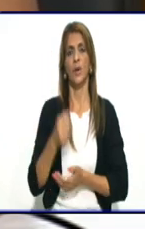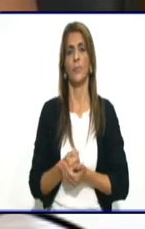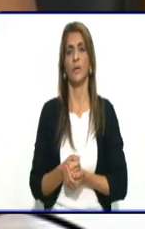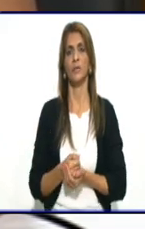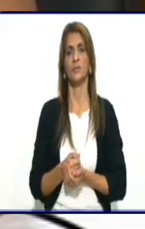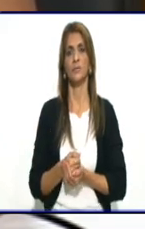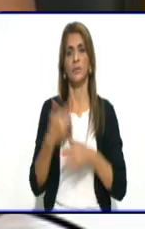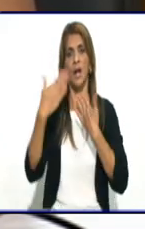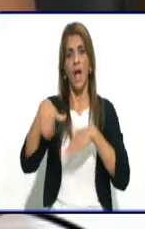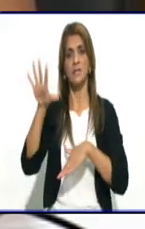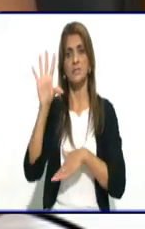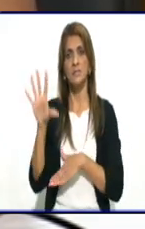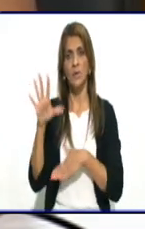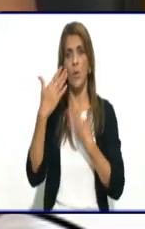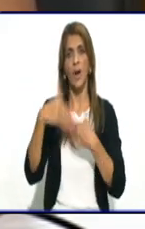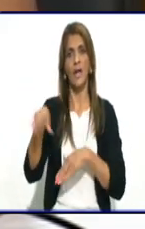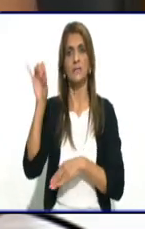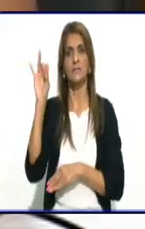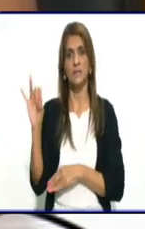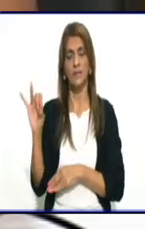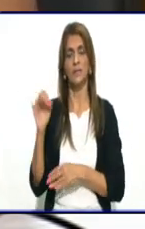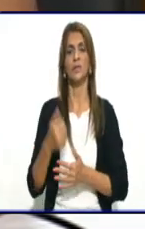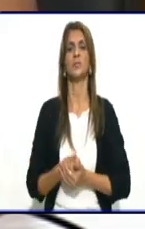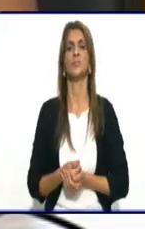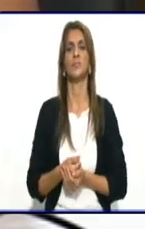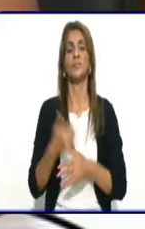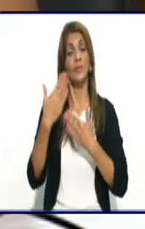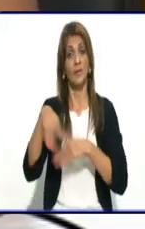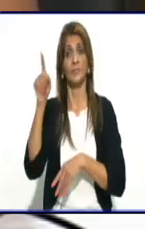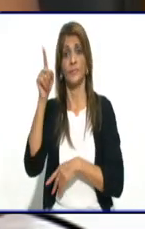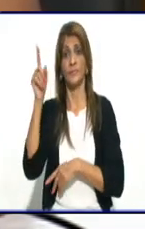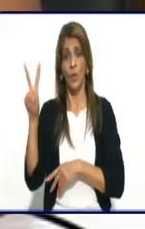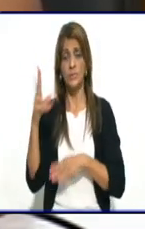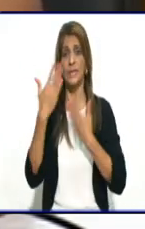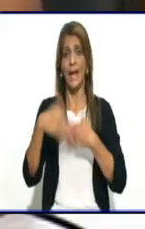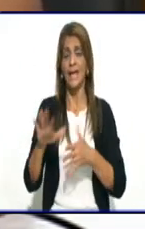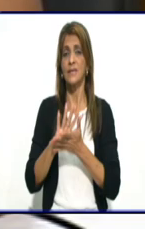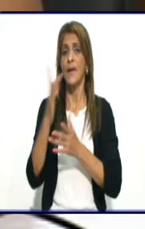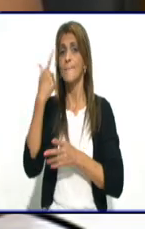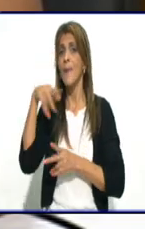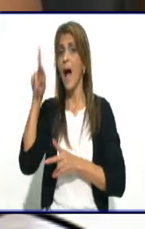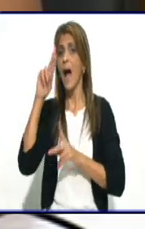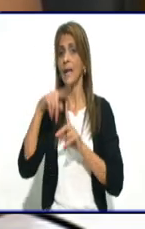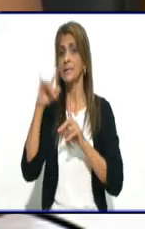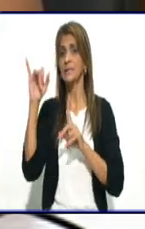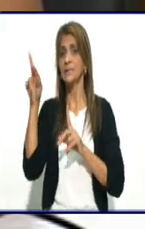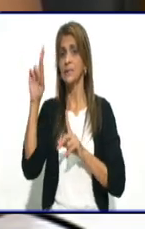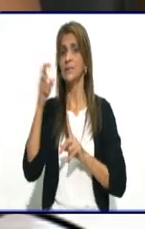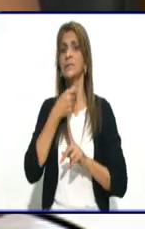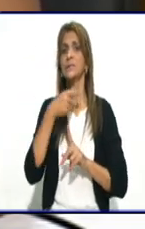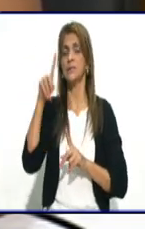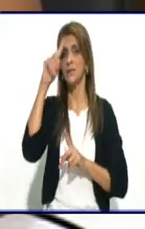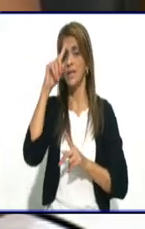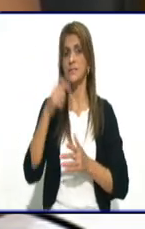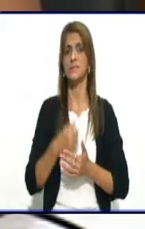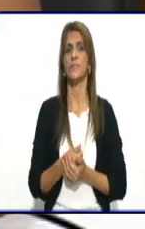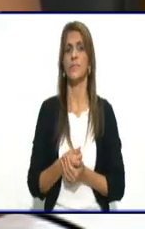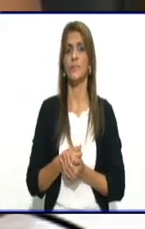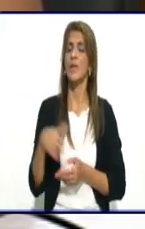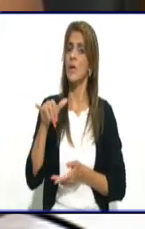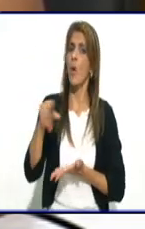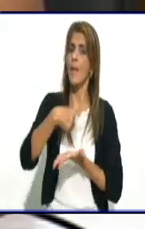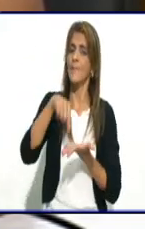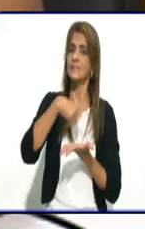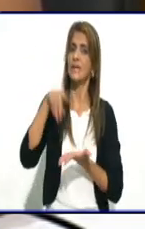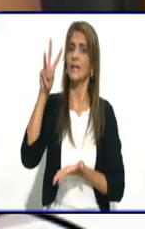la calle 5, la calle 7, Mártires y 12. Se va a estar confinando la manzana 302